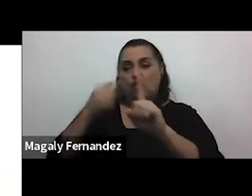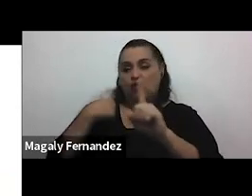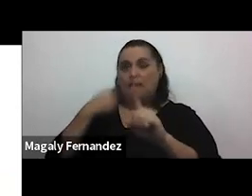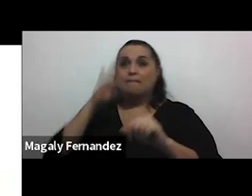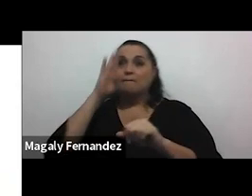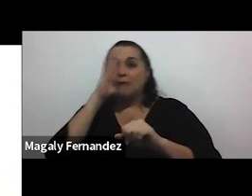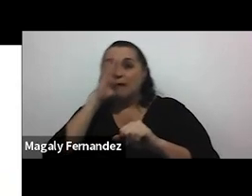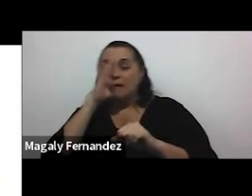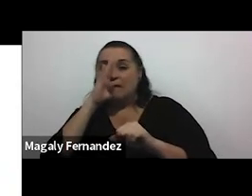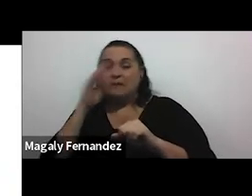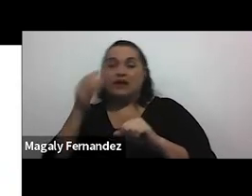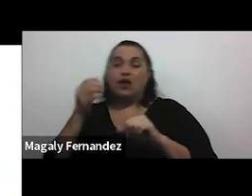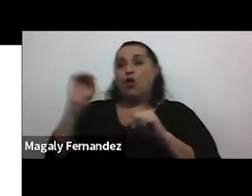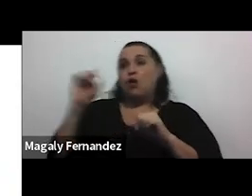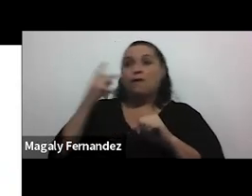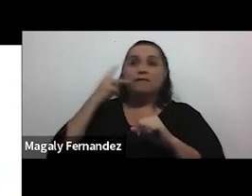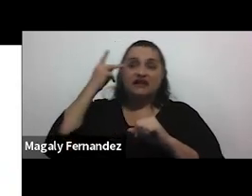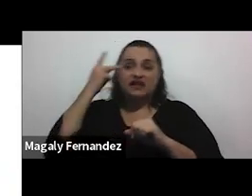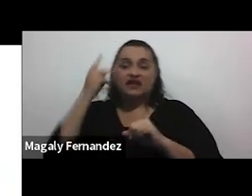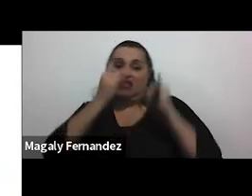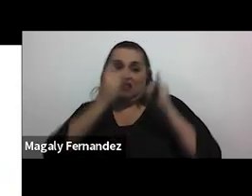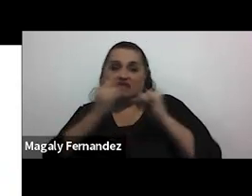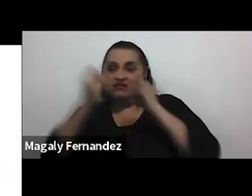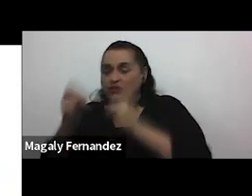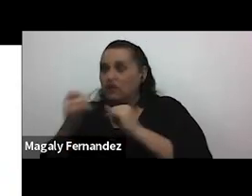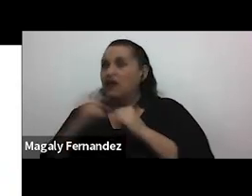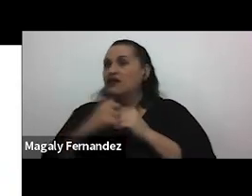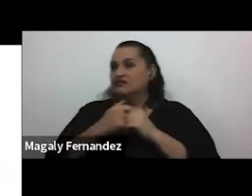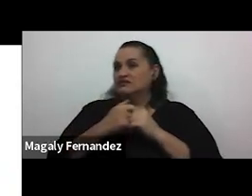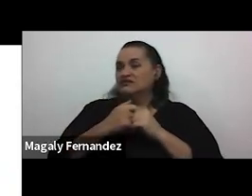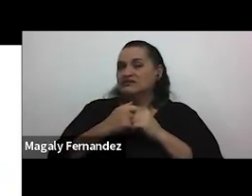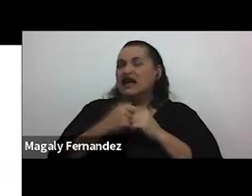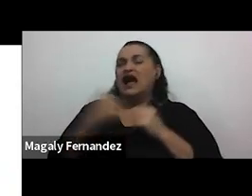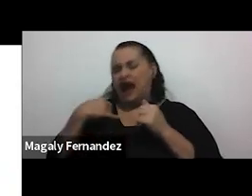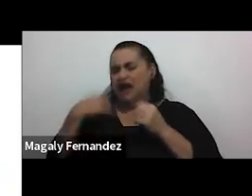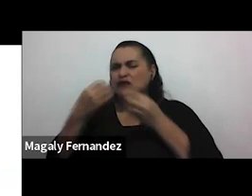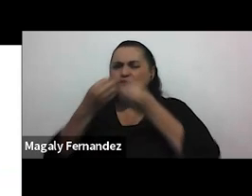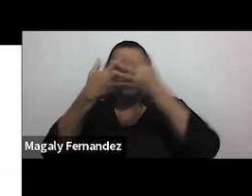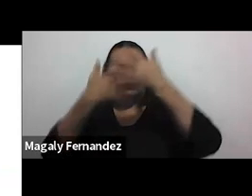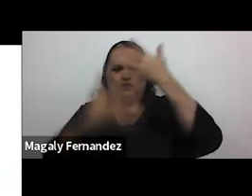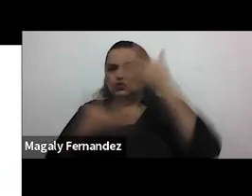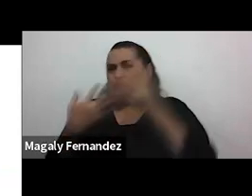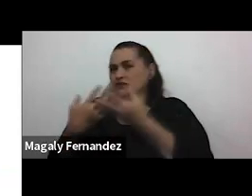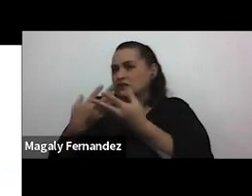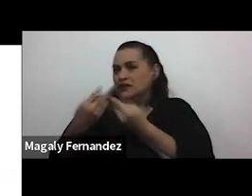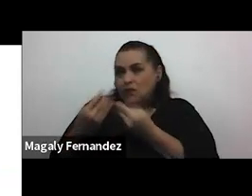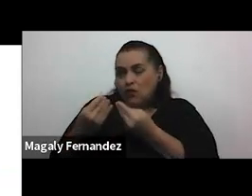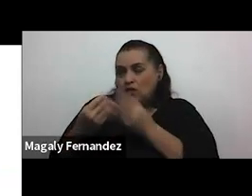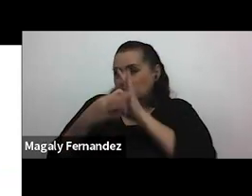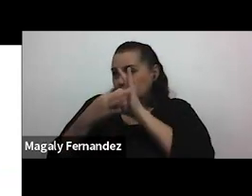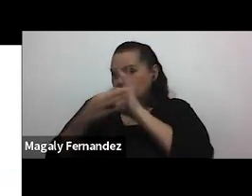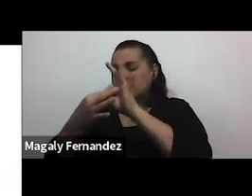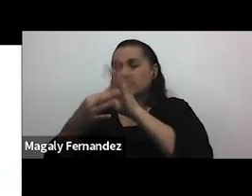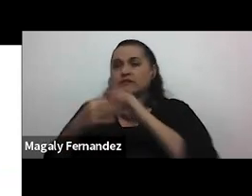maternidad o esa paternidad de manera individual entonces hay una gran cantidad de temores en cuanto a